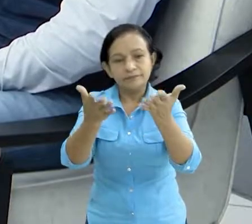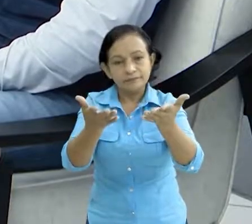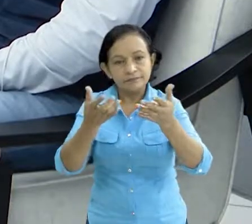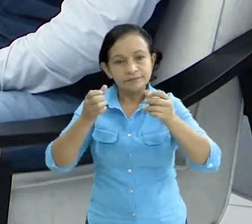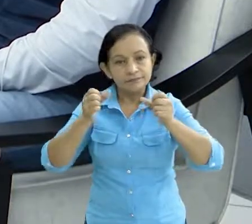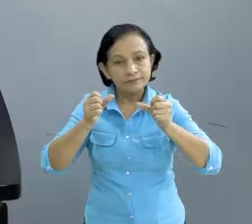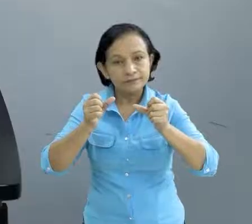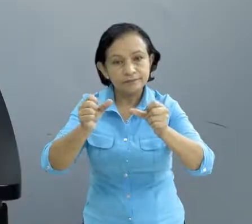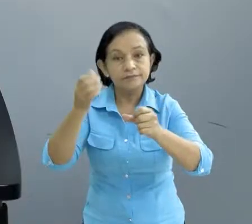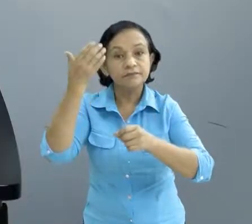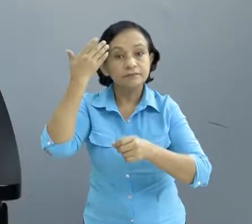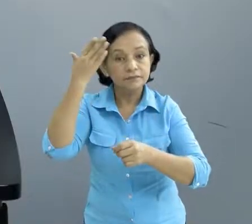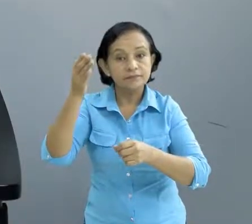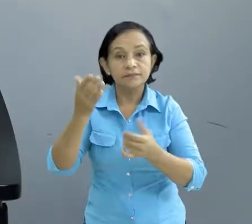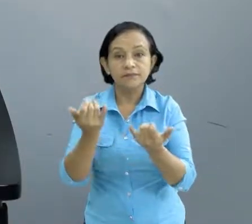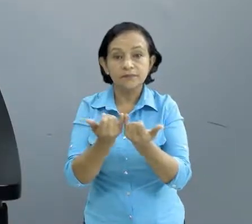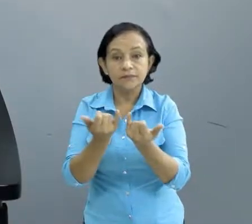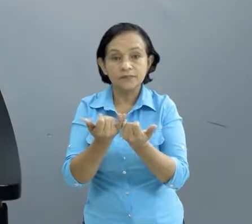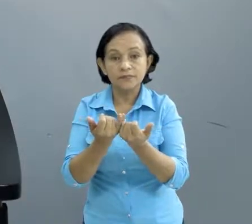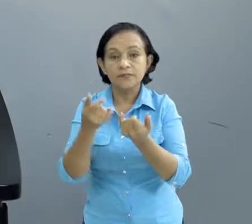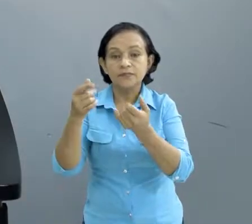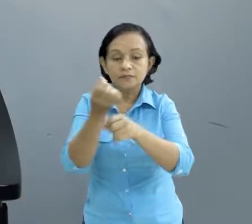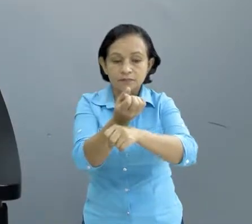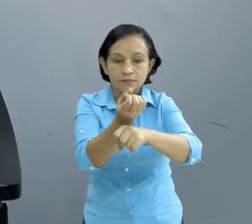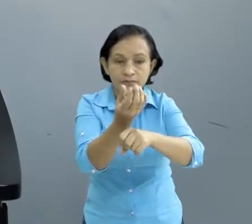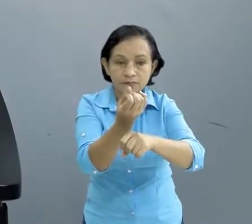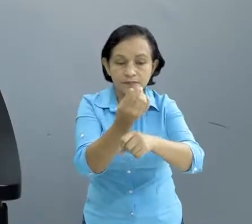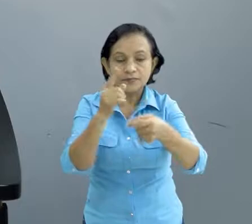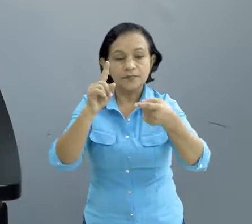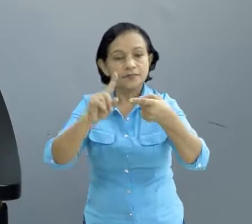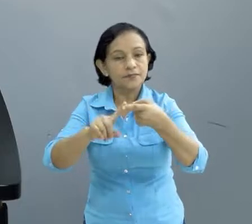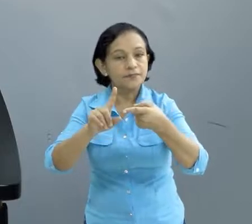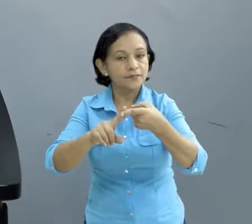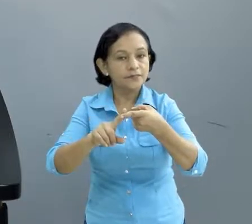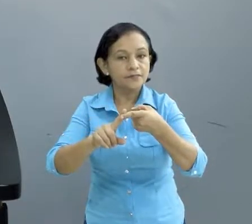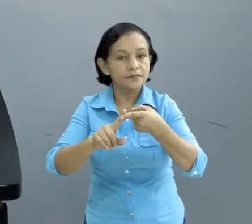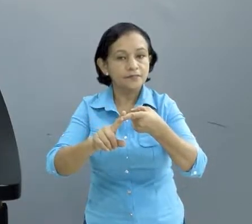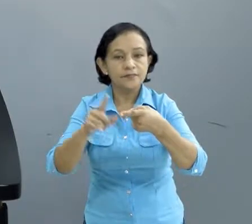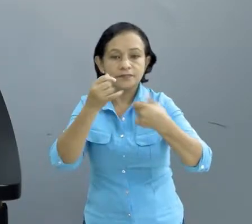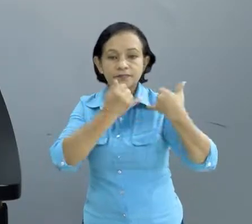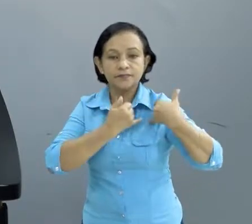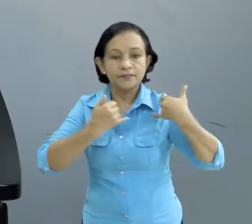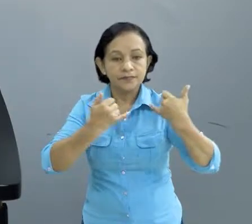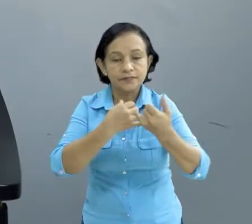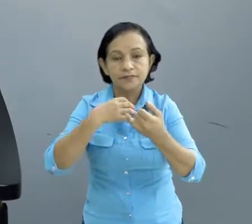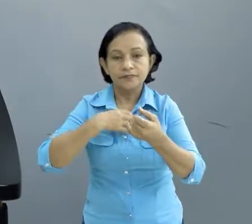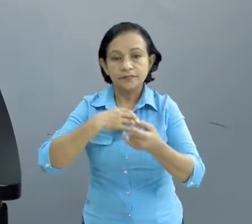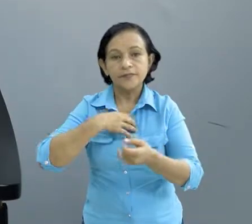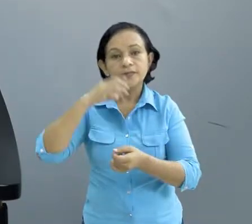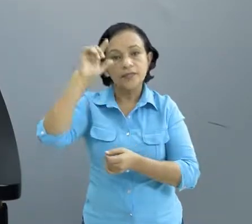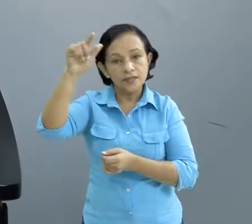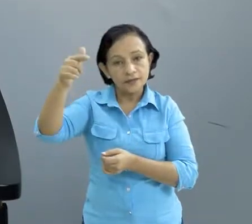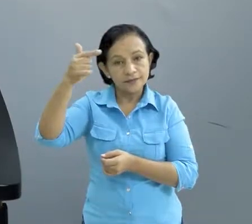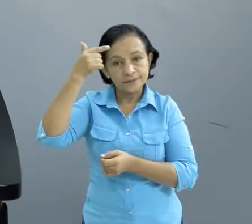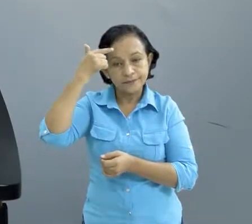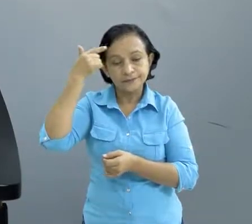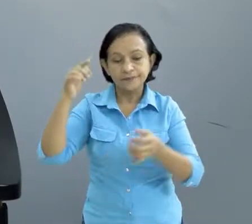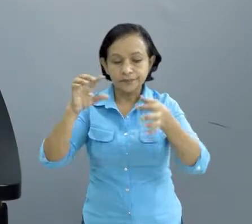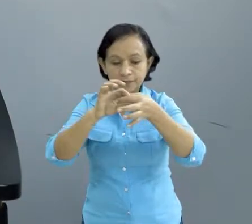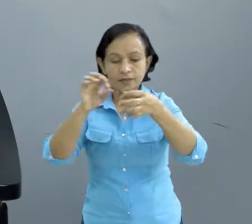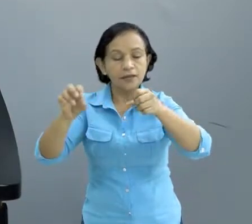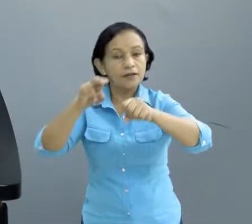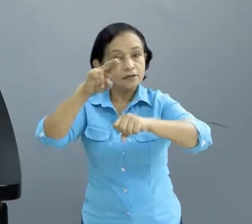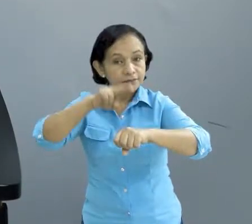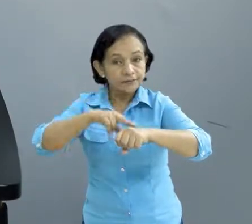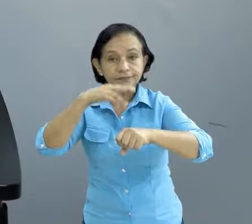tenemos conocimiento que a nivel de las alcaldías, a nivel de las instituciones, del Gobierno de Reconciliación y